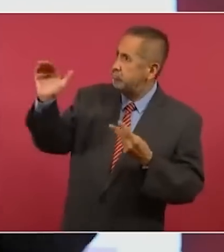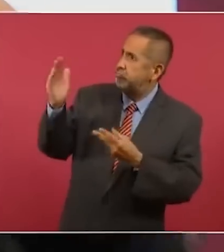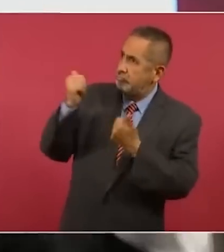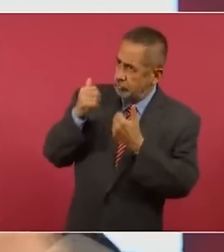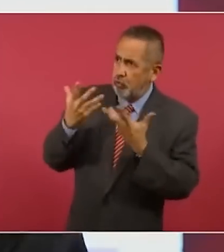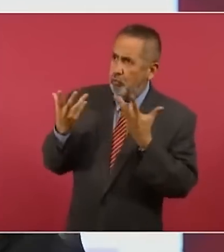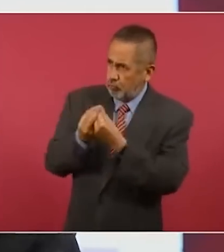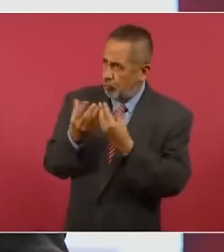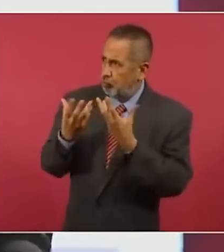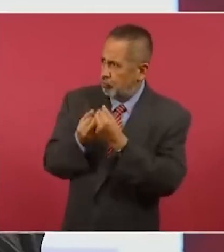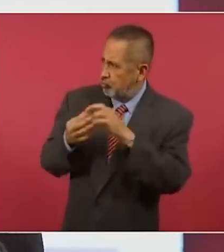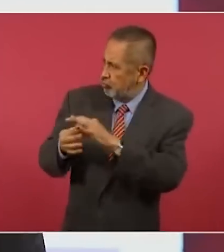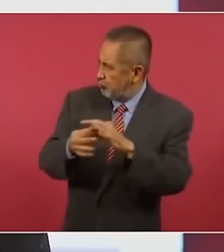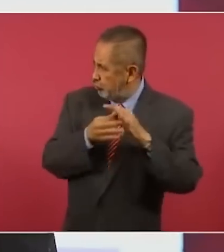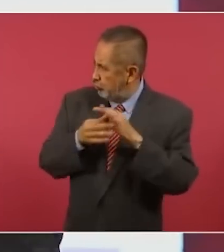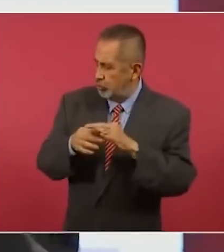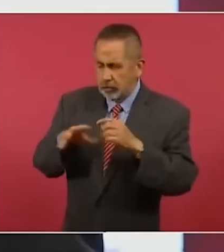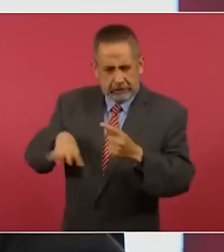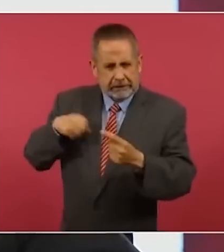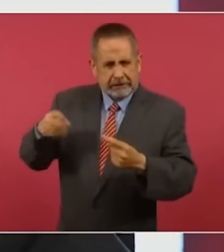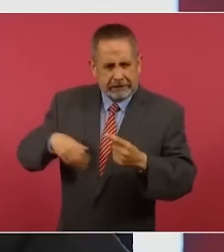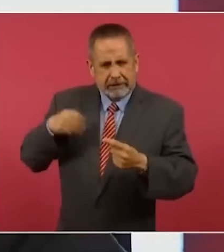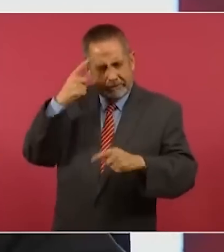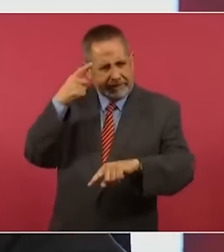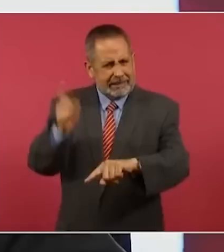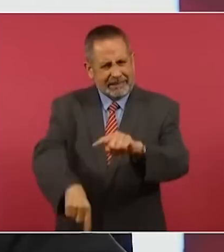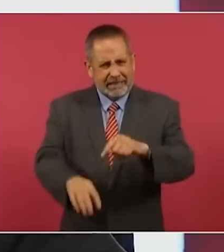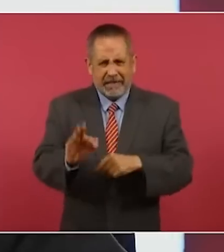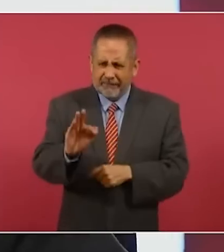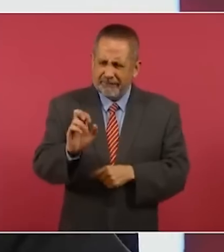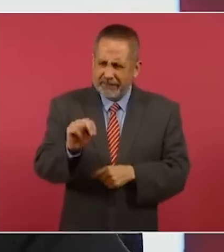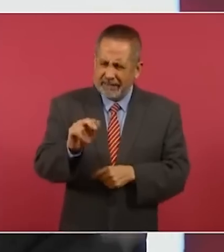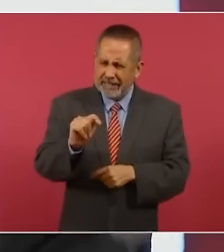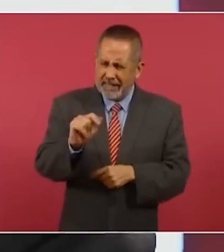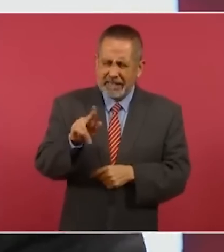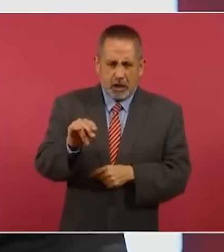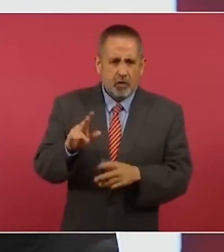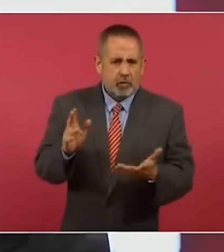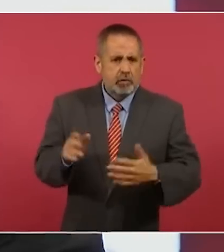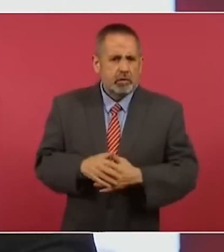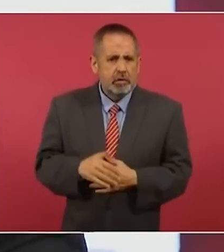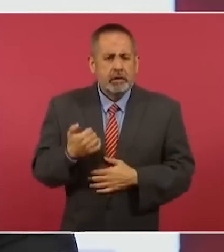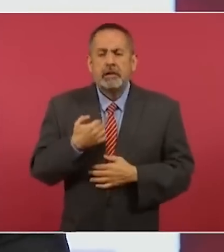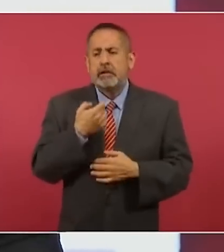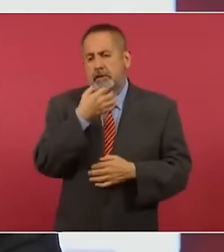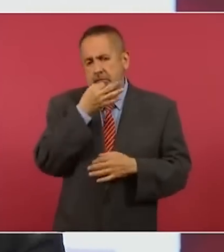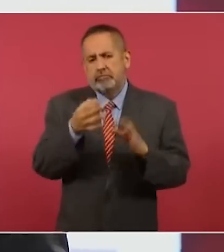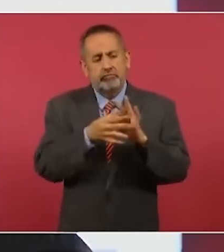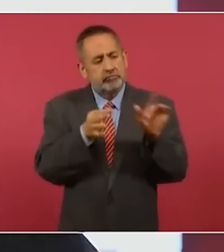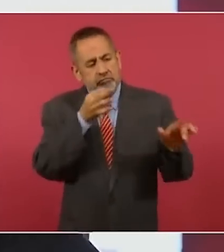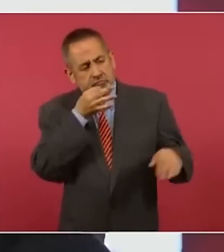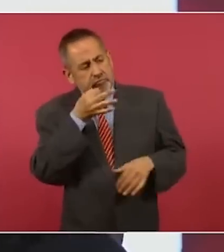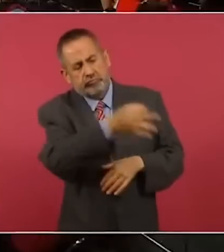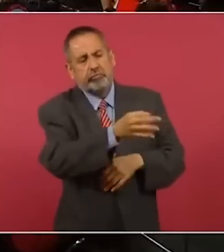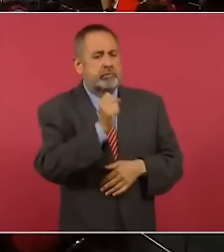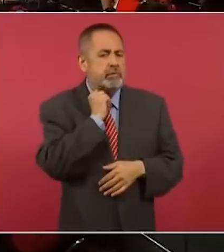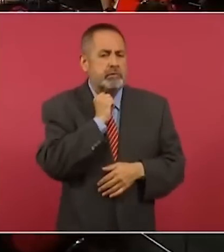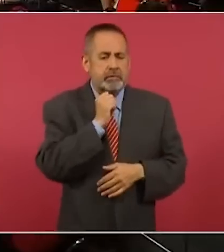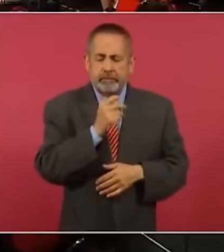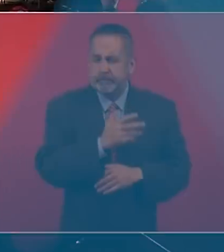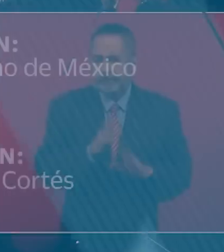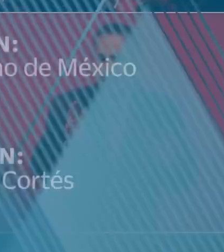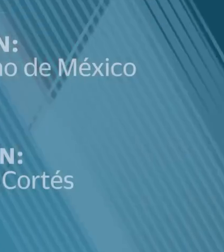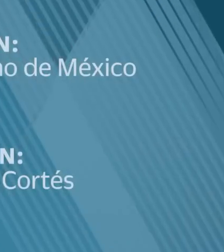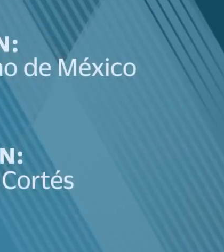todos le hagamos frente a este problema del fentanilo. Es lo que tendría yo que decir al senador Caracas. Y sobre todo,